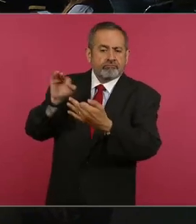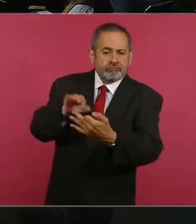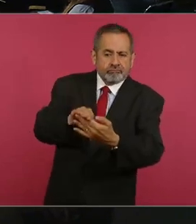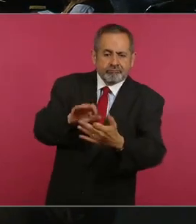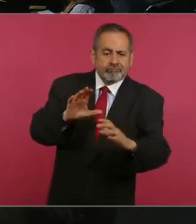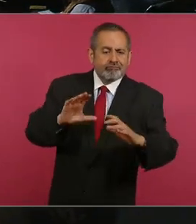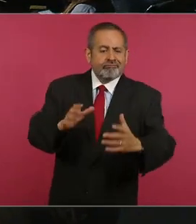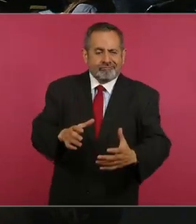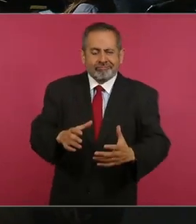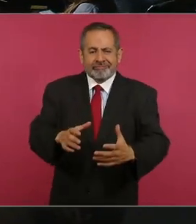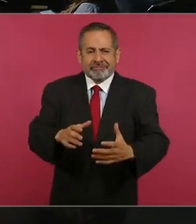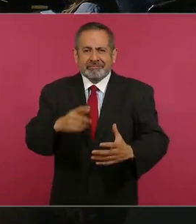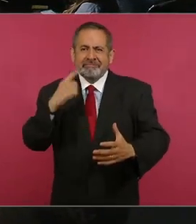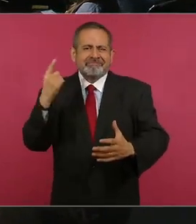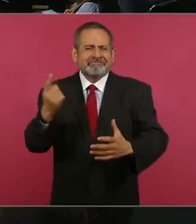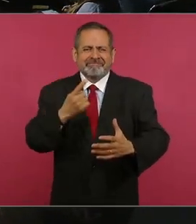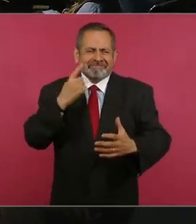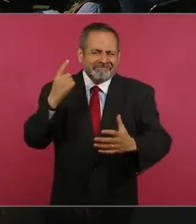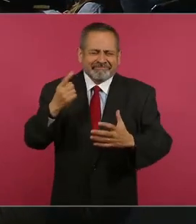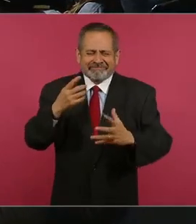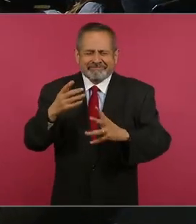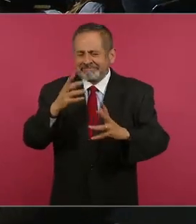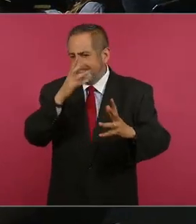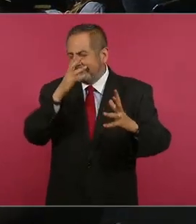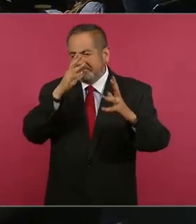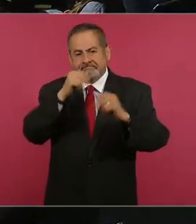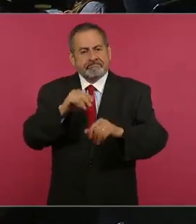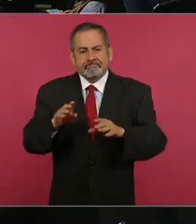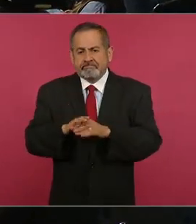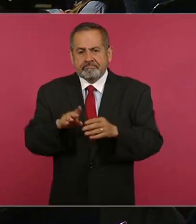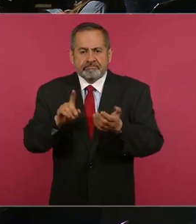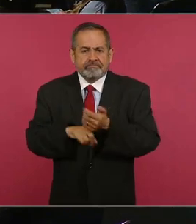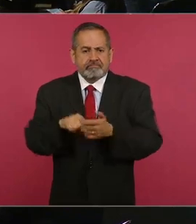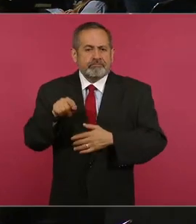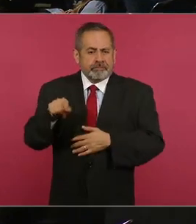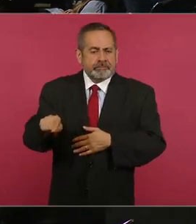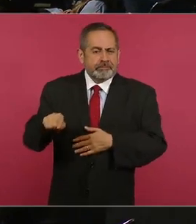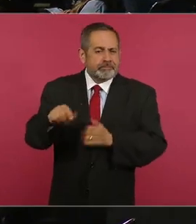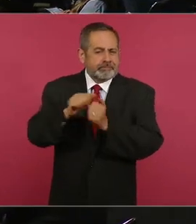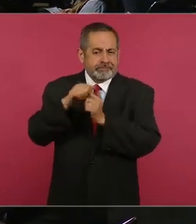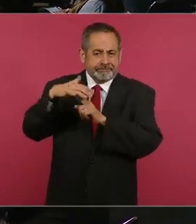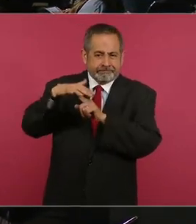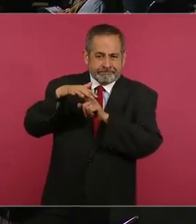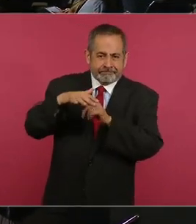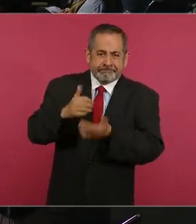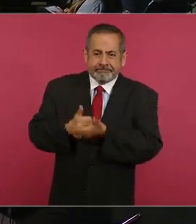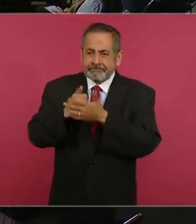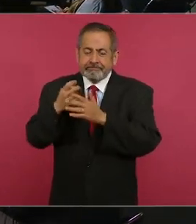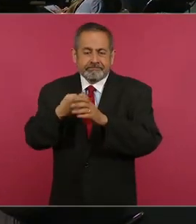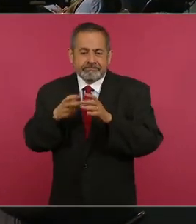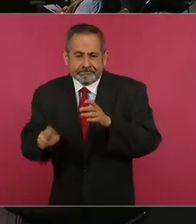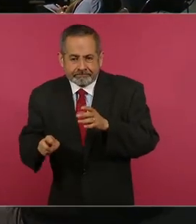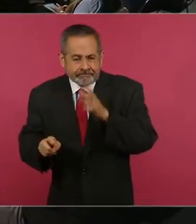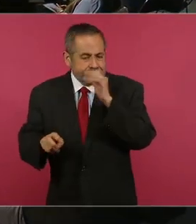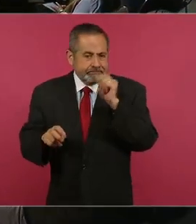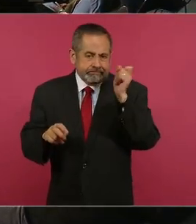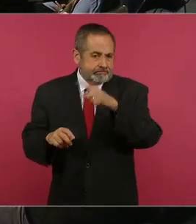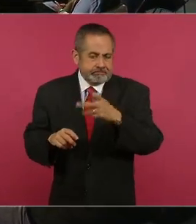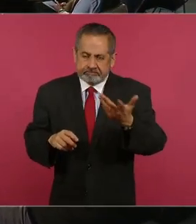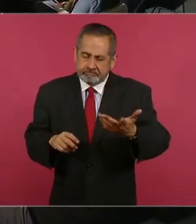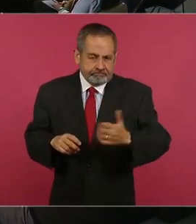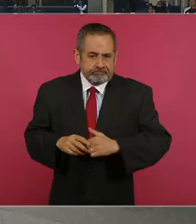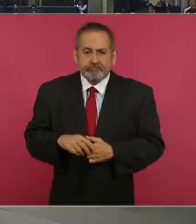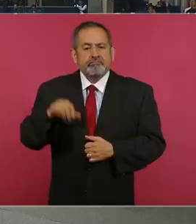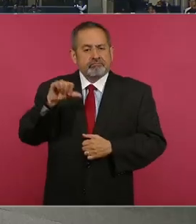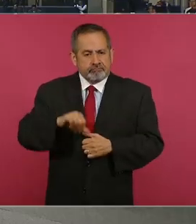provocan problemas de turbulencias muy fuertes en las láminas de las casas que están precisamente en ese punto. Hoy nos van a ayudar para tratar